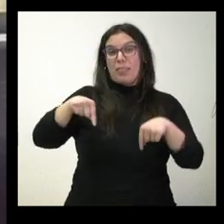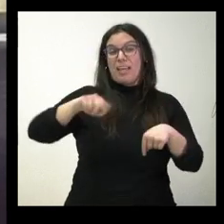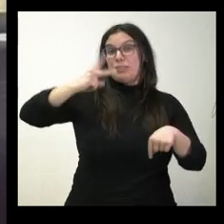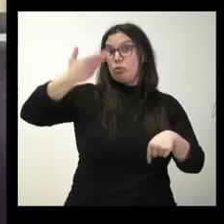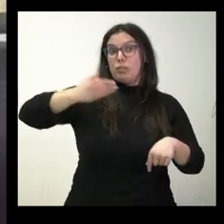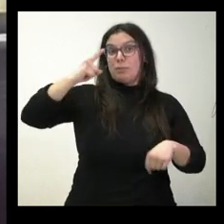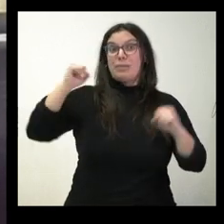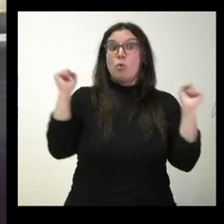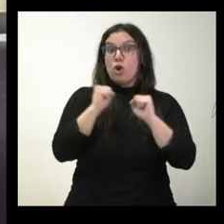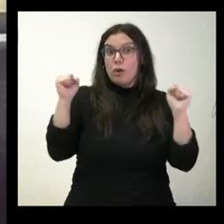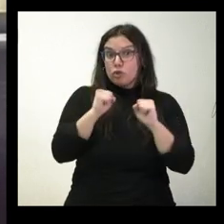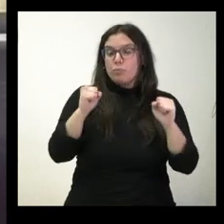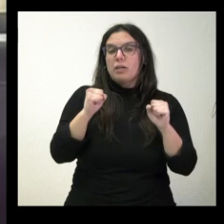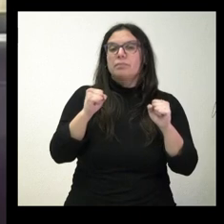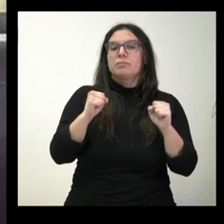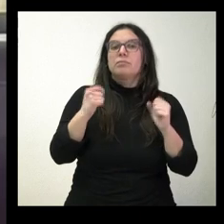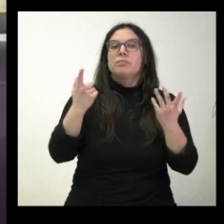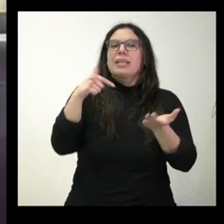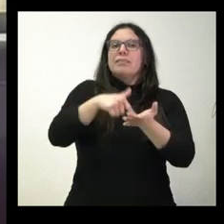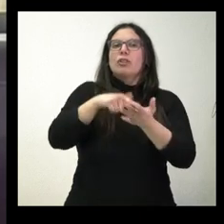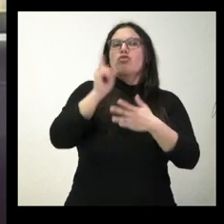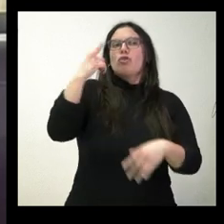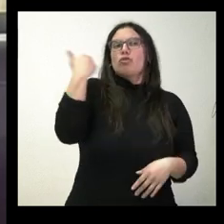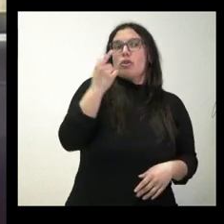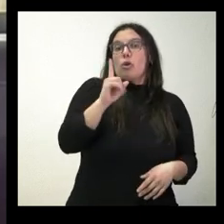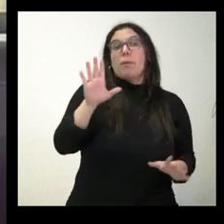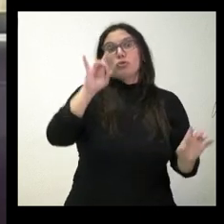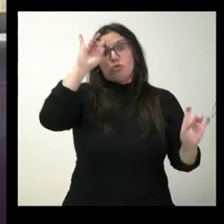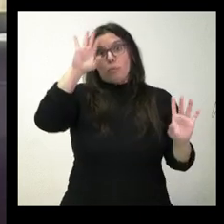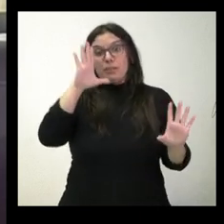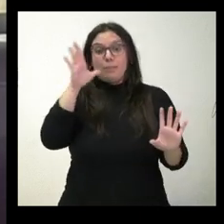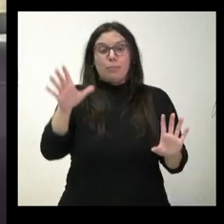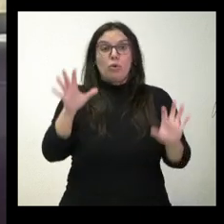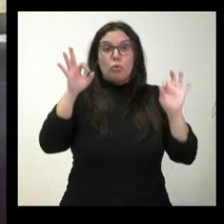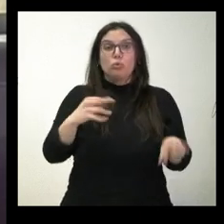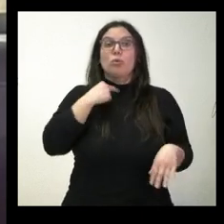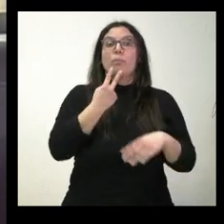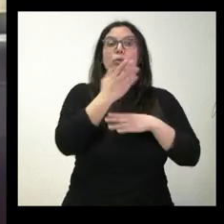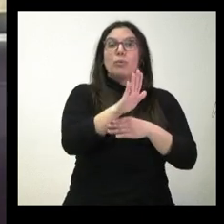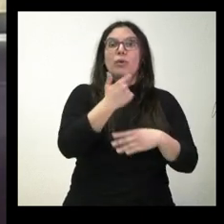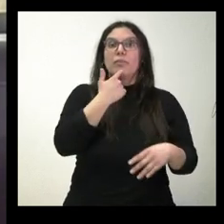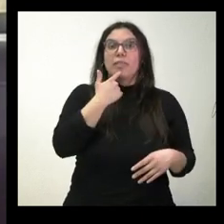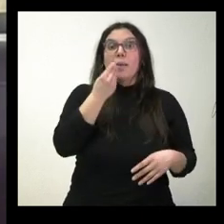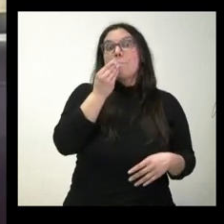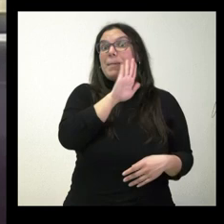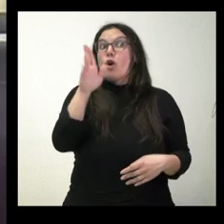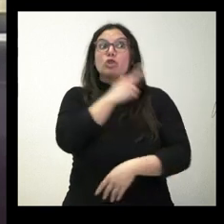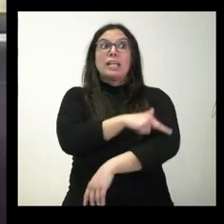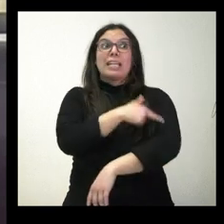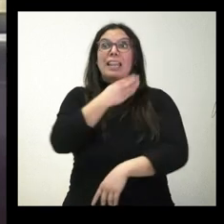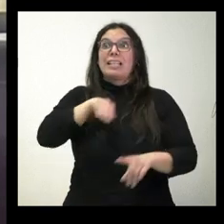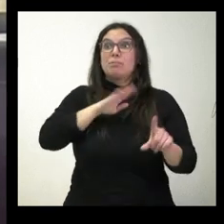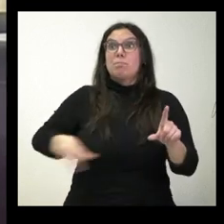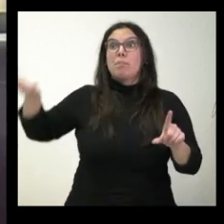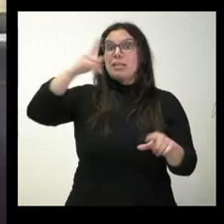reivindicación única de Soria, pero sorprende que el portavoz de la Junta diga que tenemos una de las mejores sanidades de España.